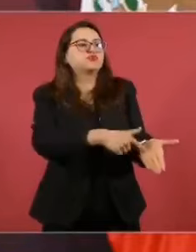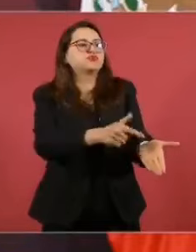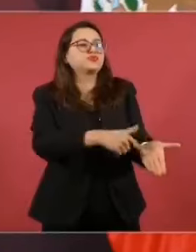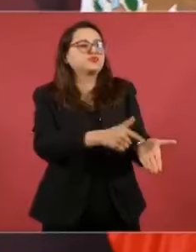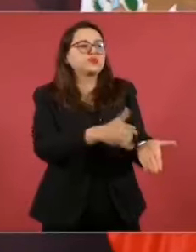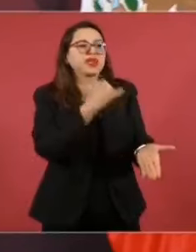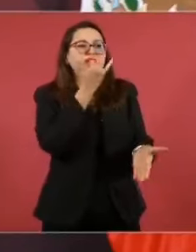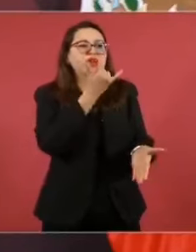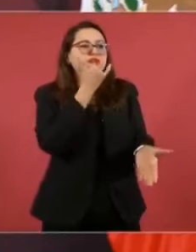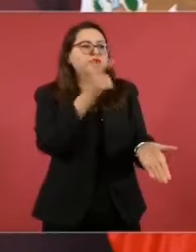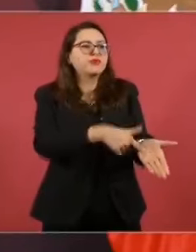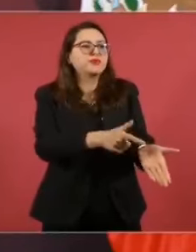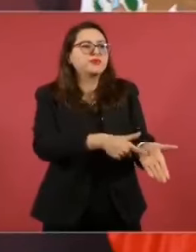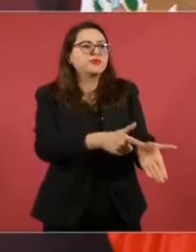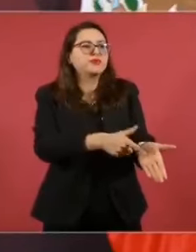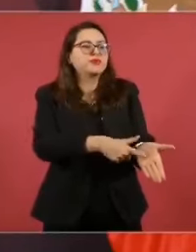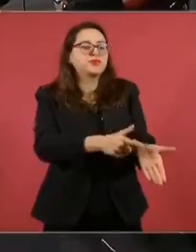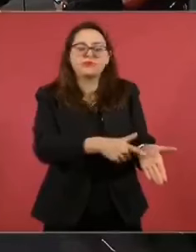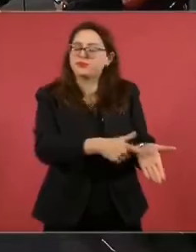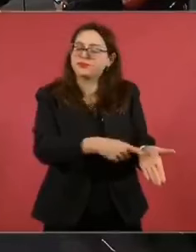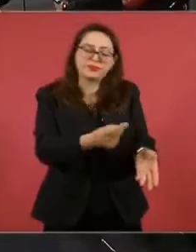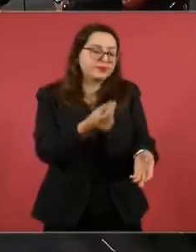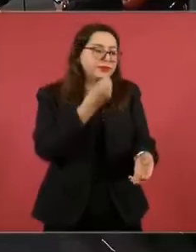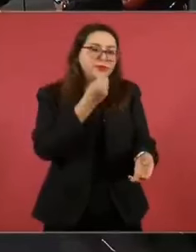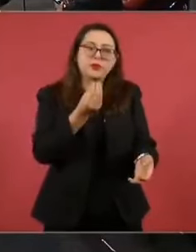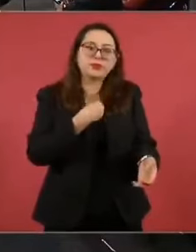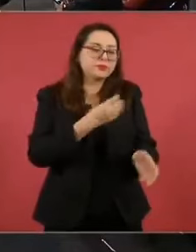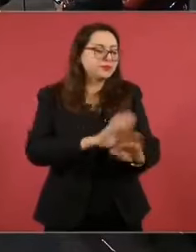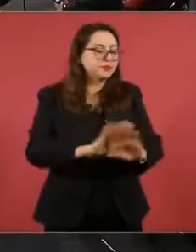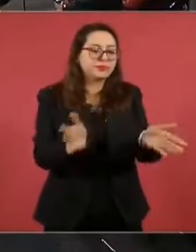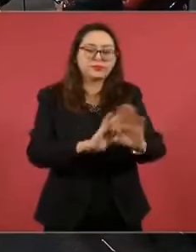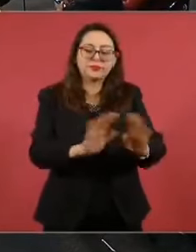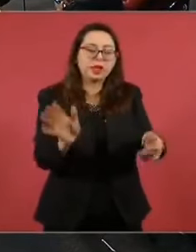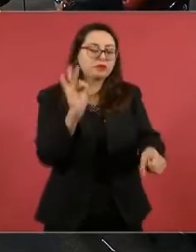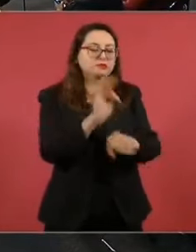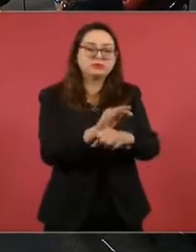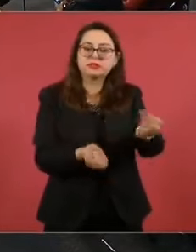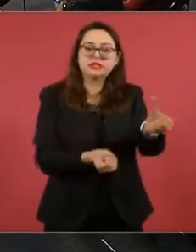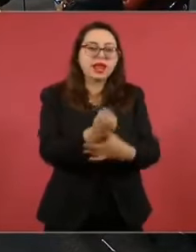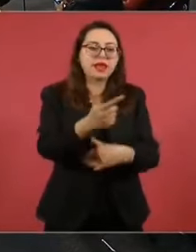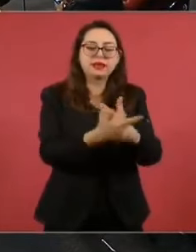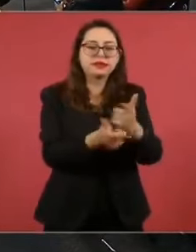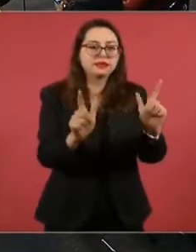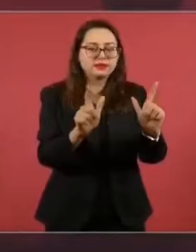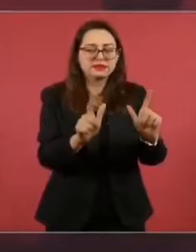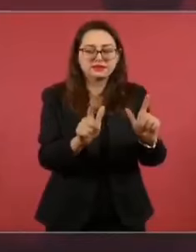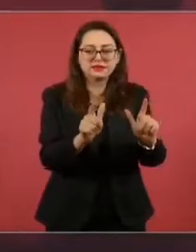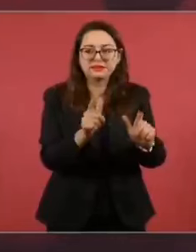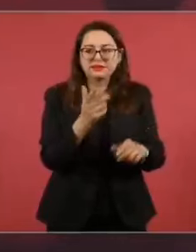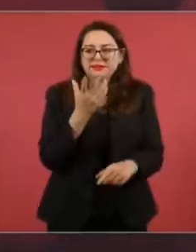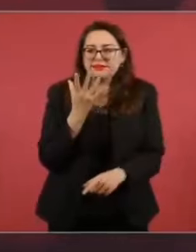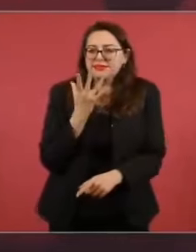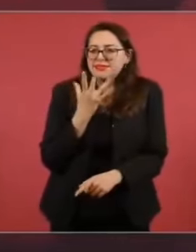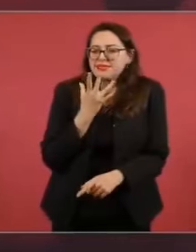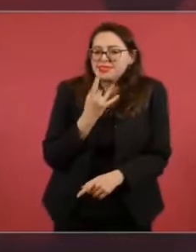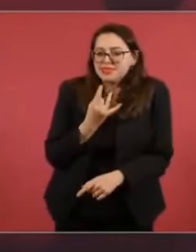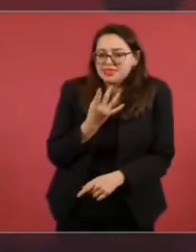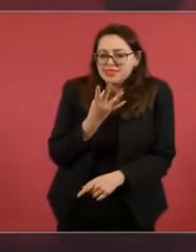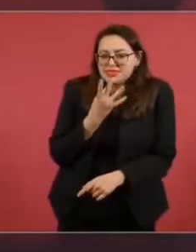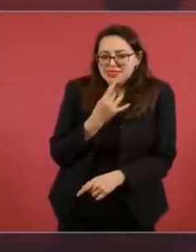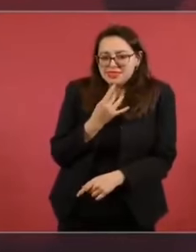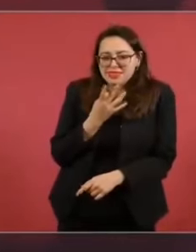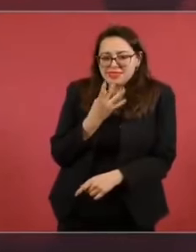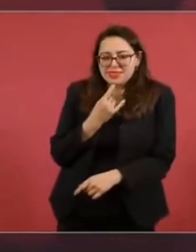ya con ese hecho podría dictar la